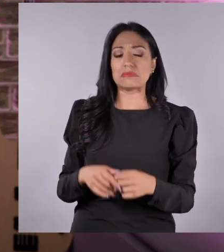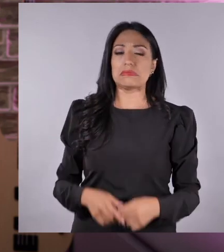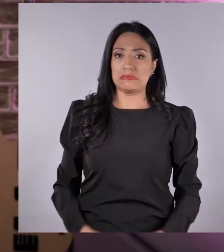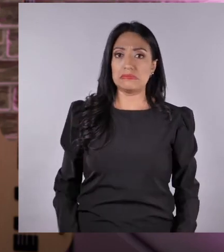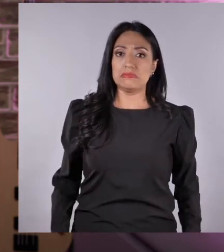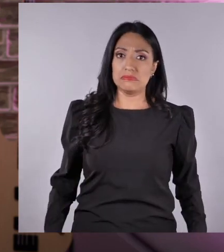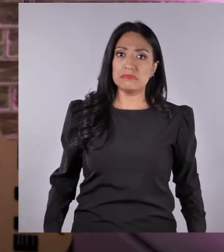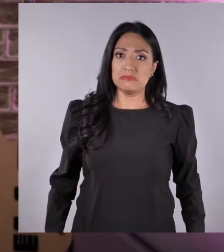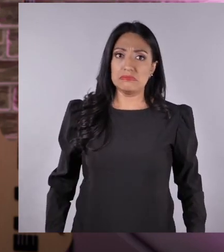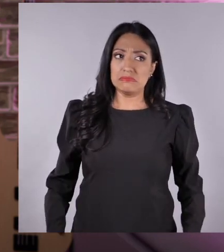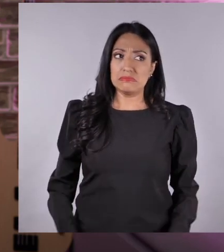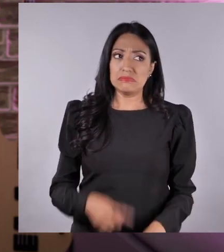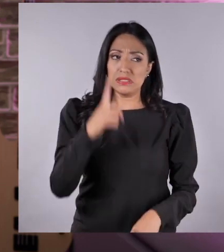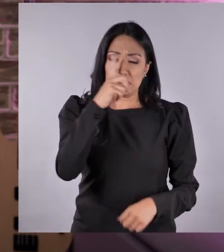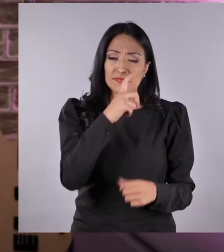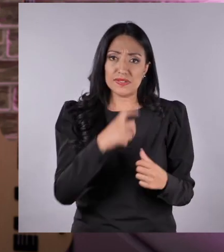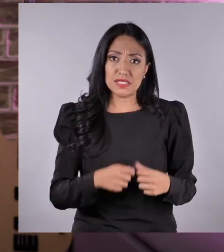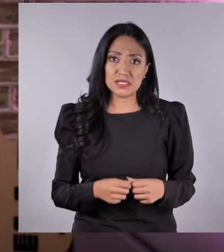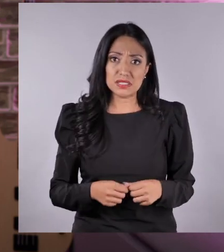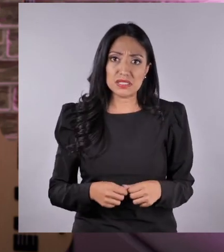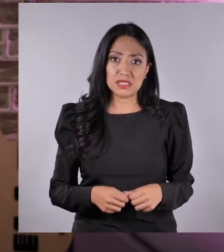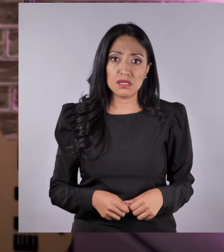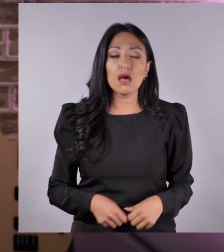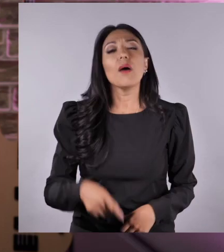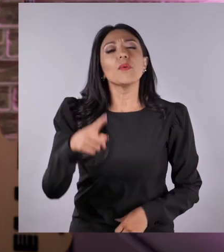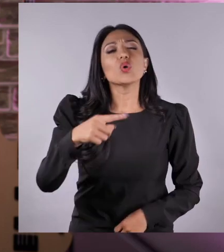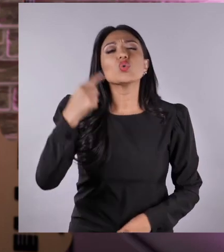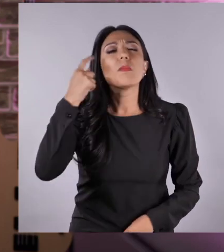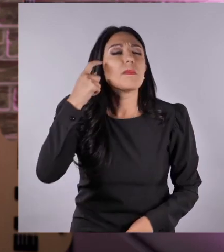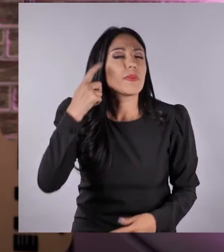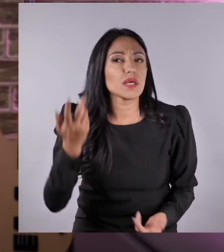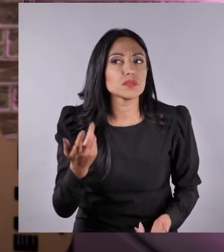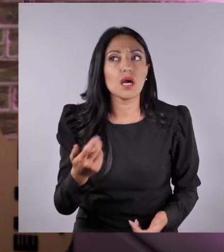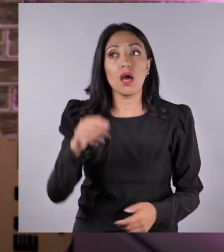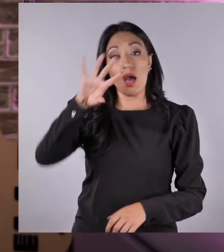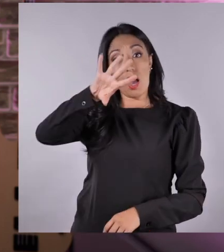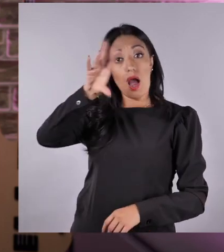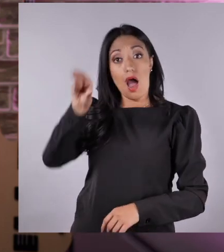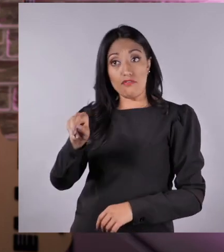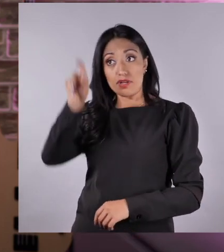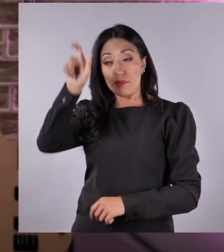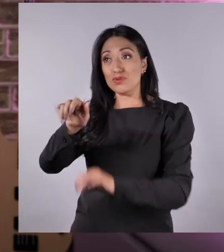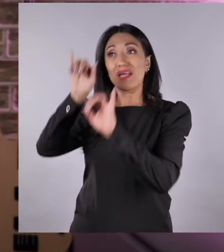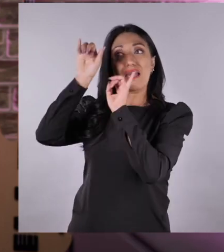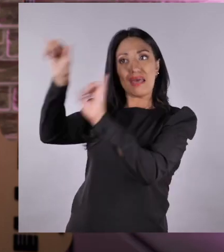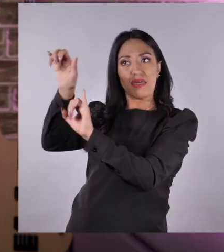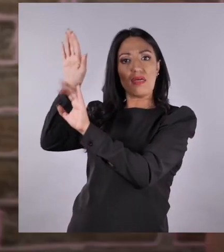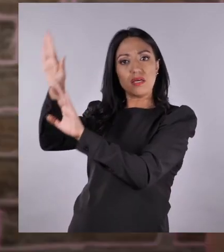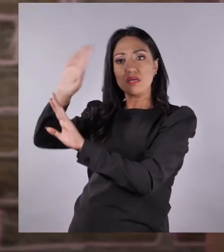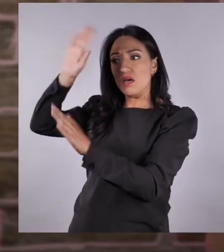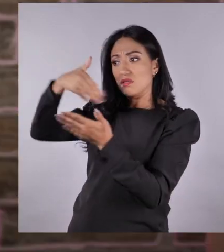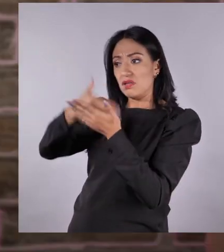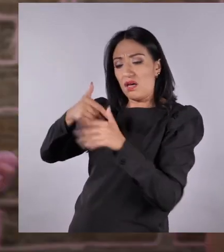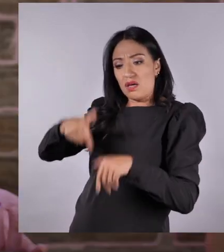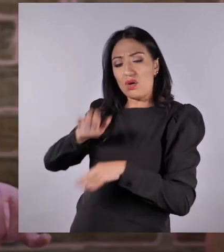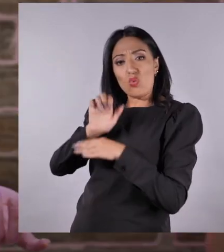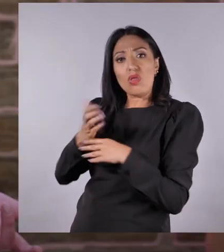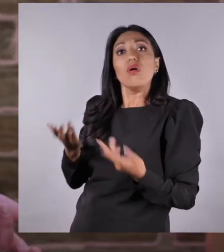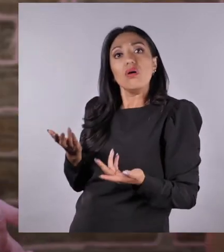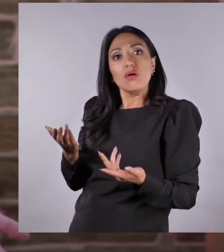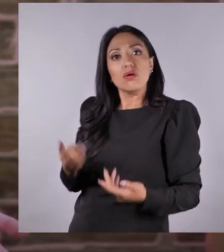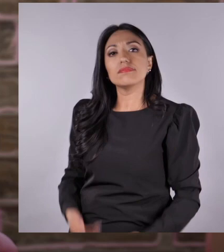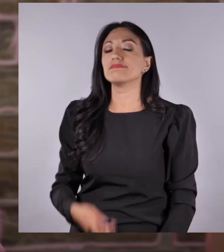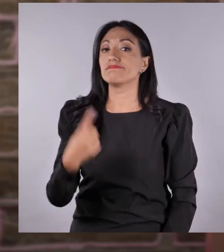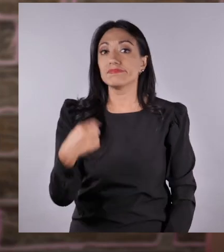debió ser muy complicado. ¿Te imaginas qué hubiera pasado si los africanos no llegaban a nuestro país? Nos